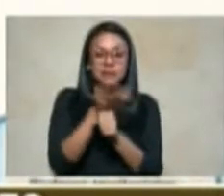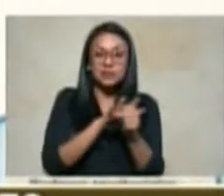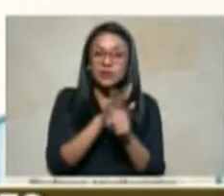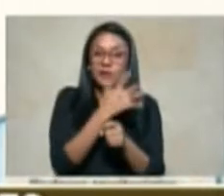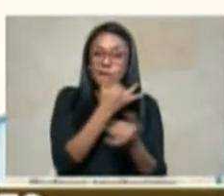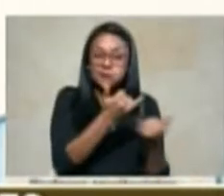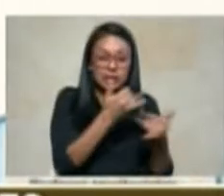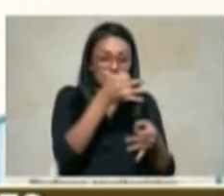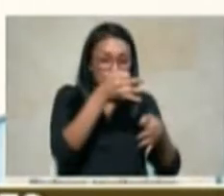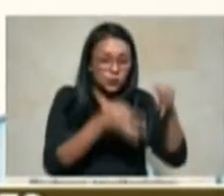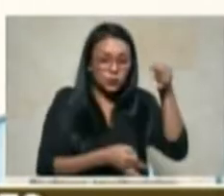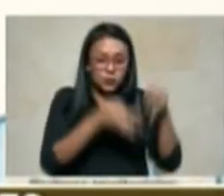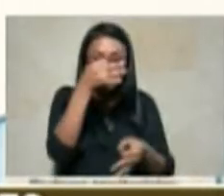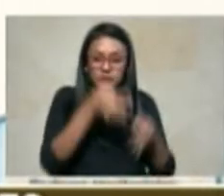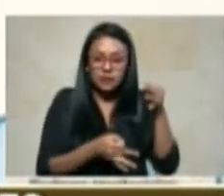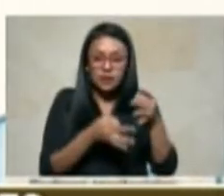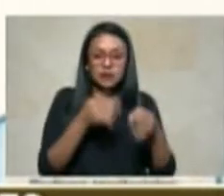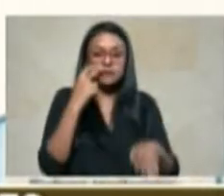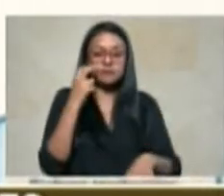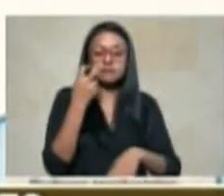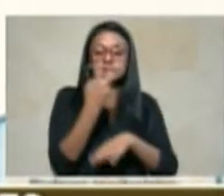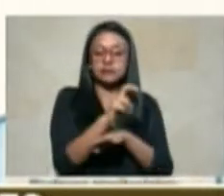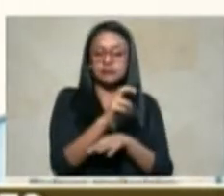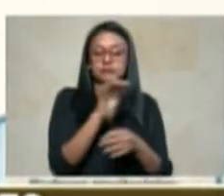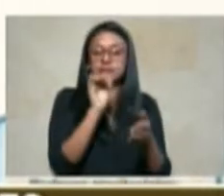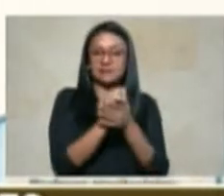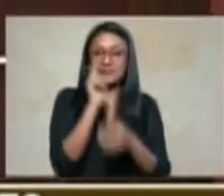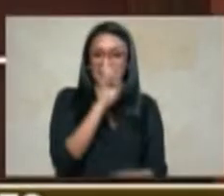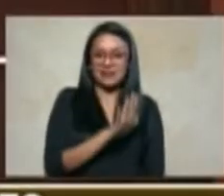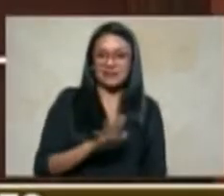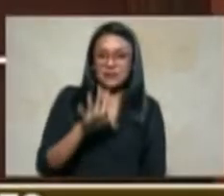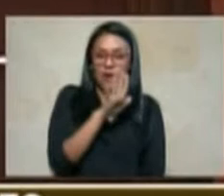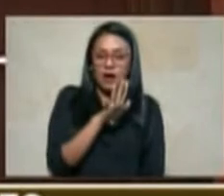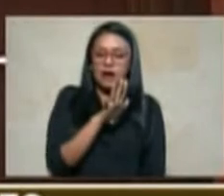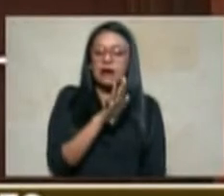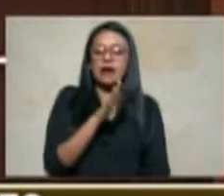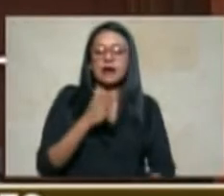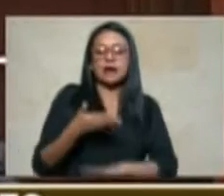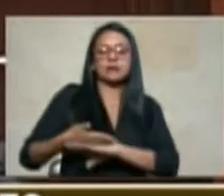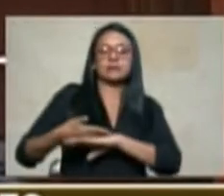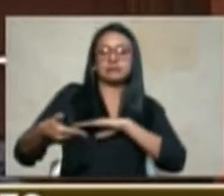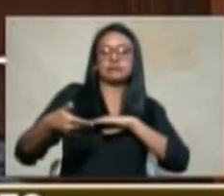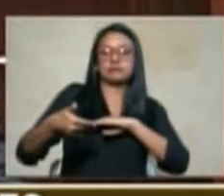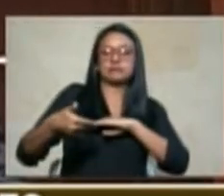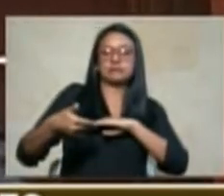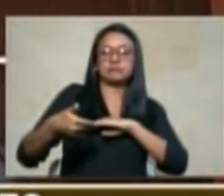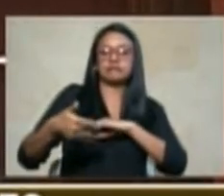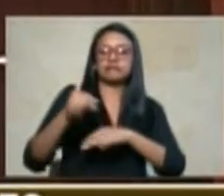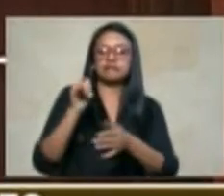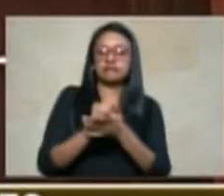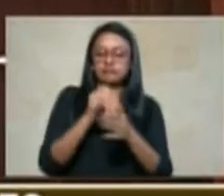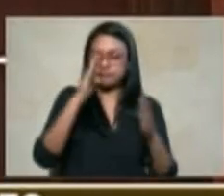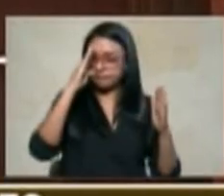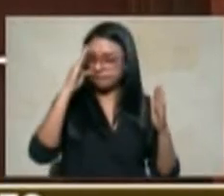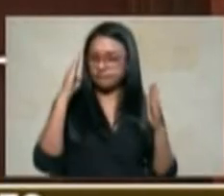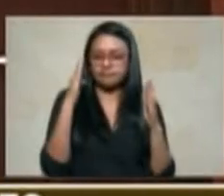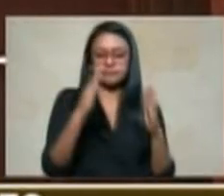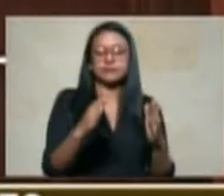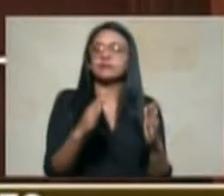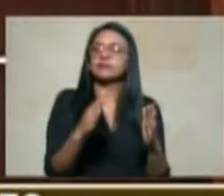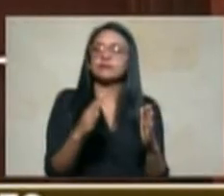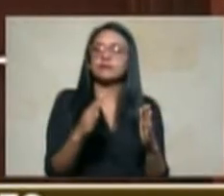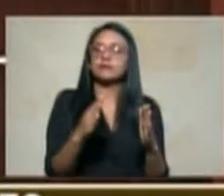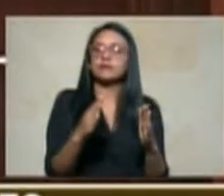Procuraduría General de la Nación ha solicitado se le dé la razón al reclamante